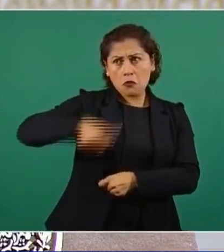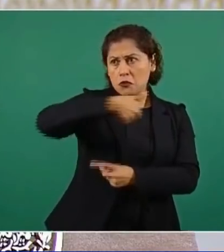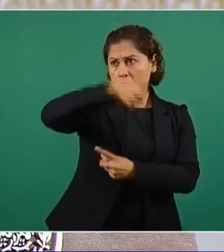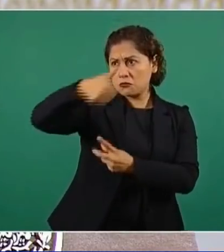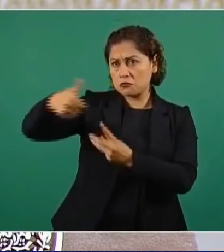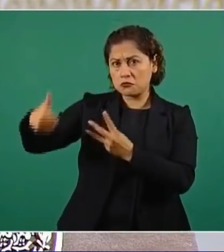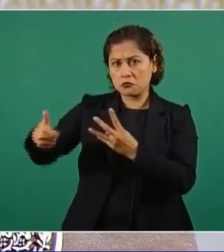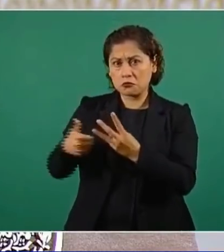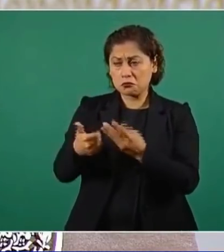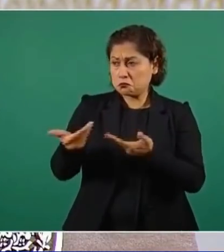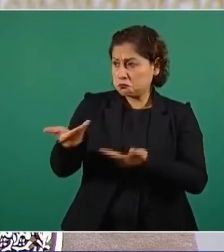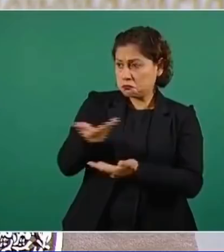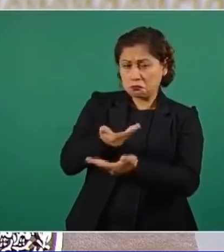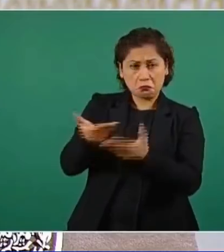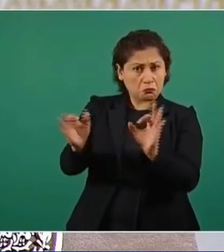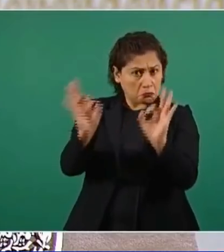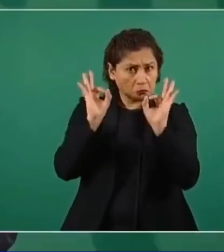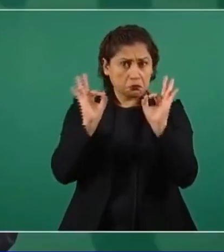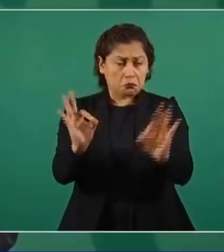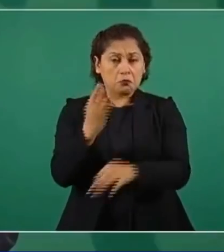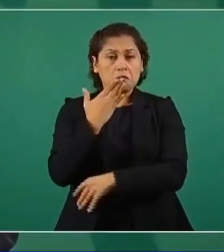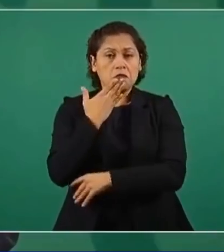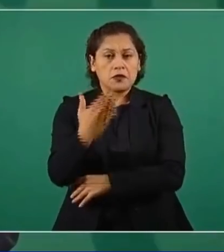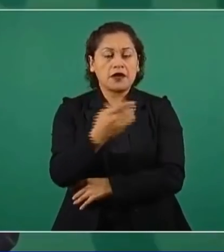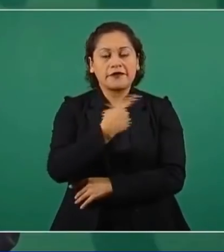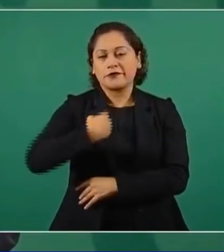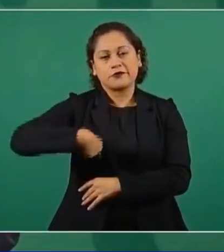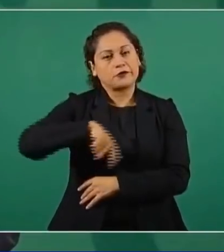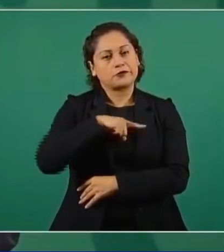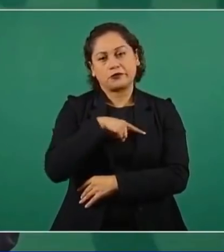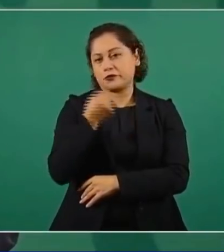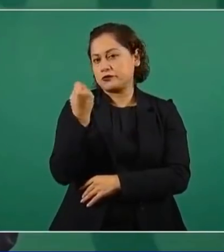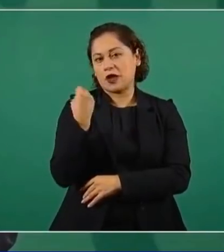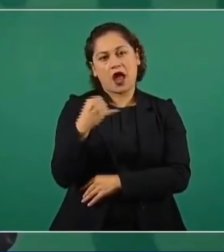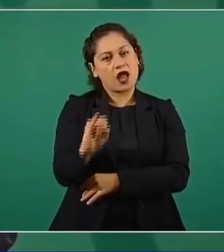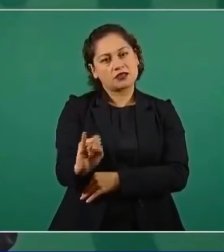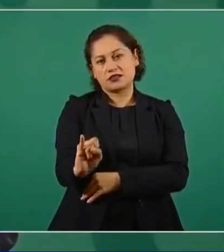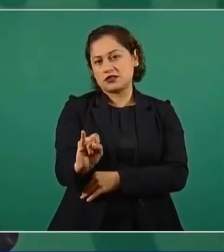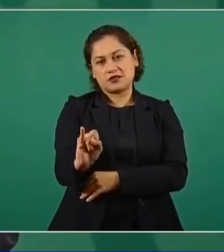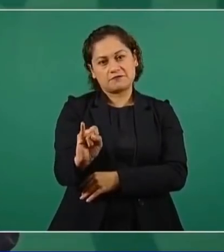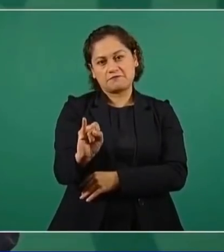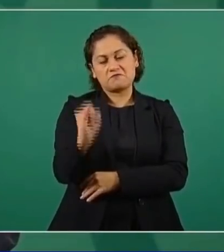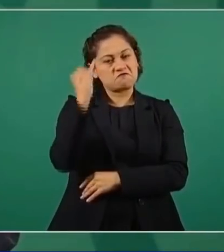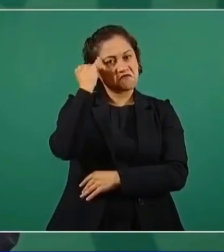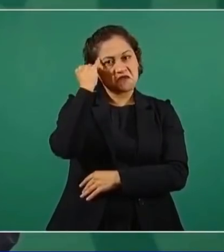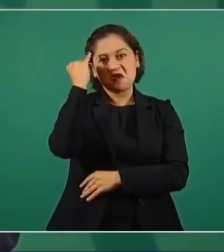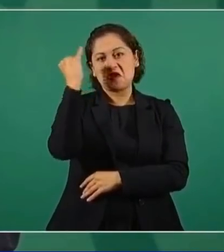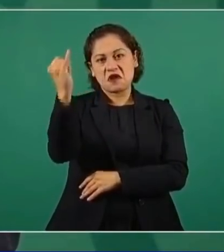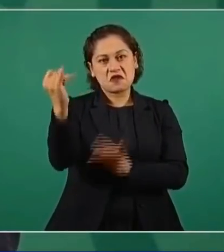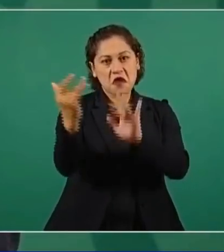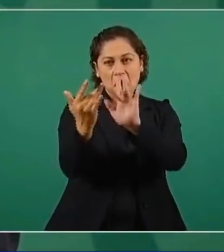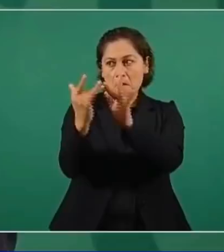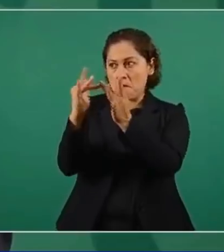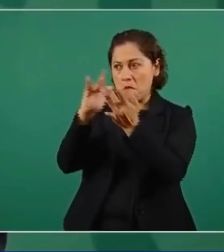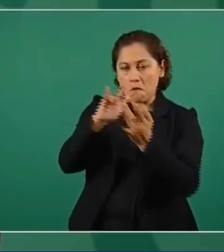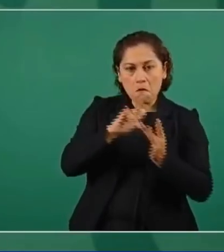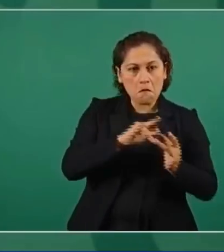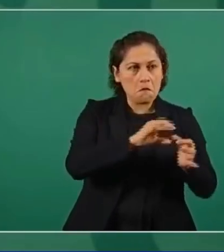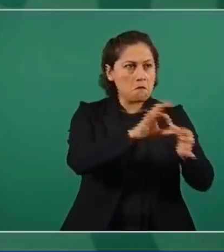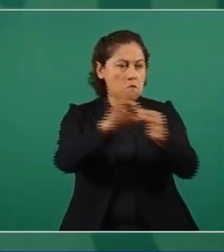y esa va a seguir siendo nuestra política exterior, ceñida,